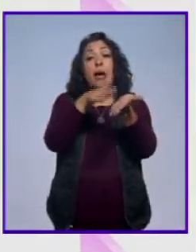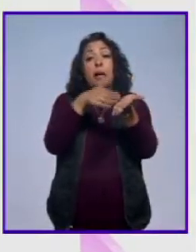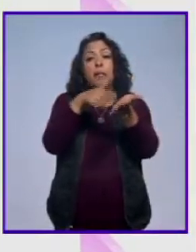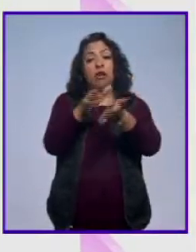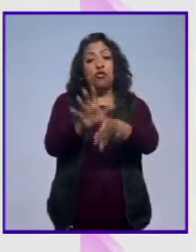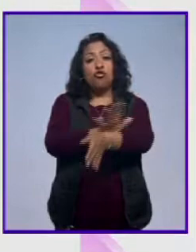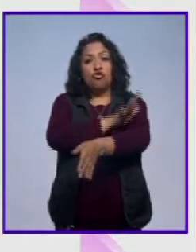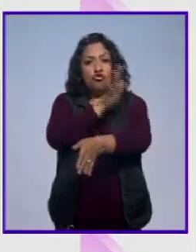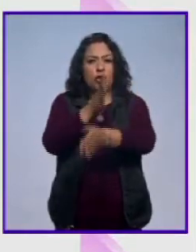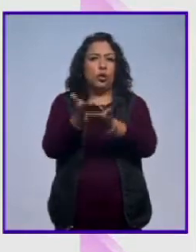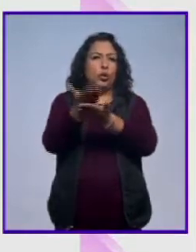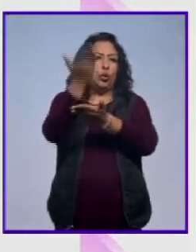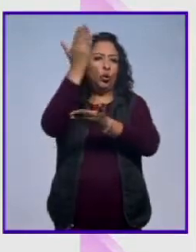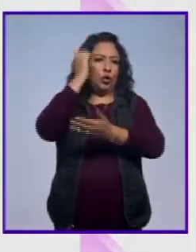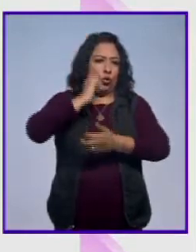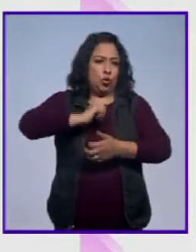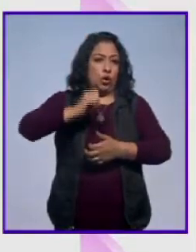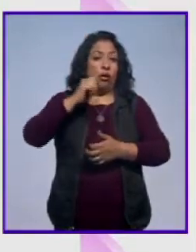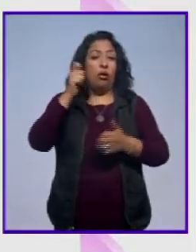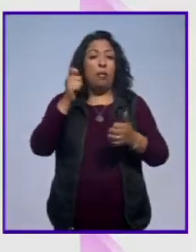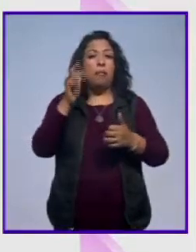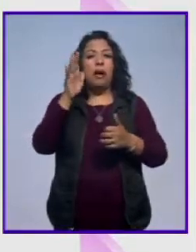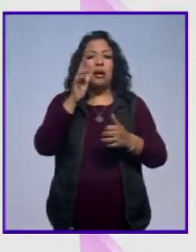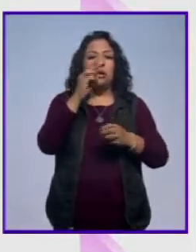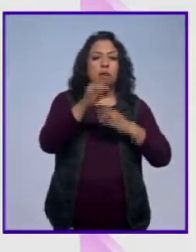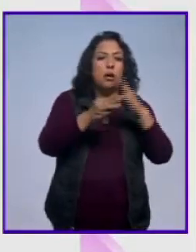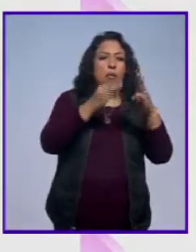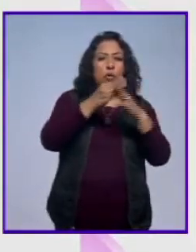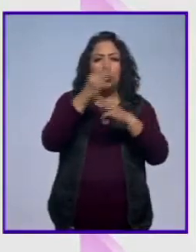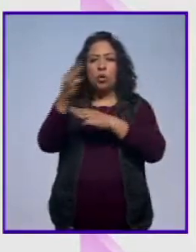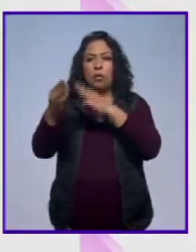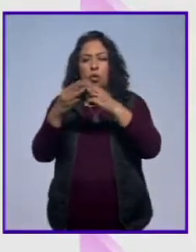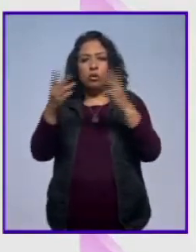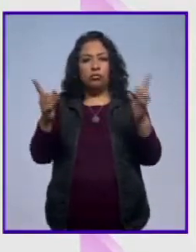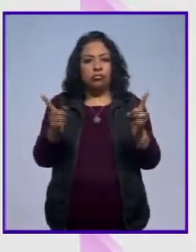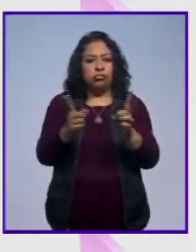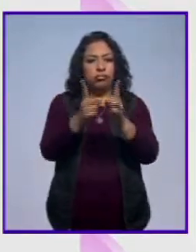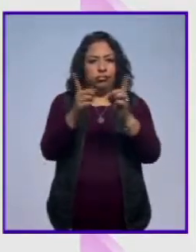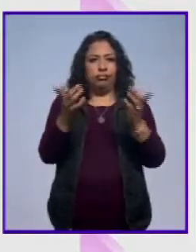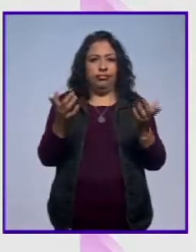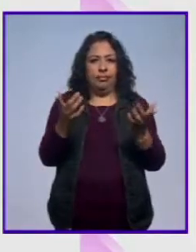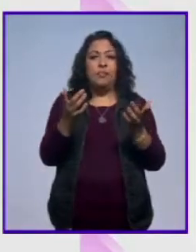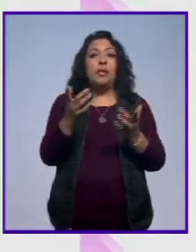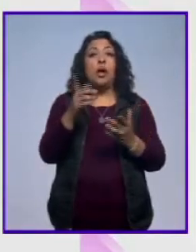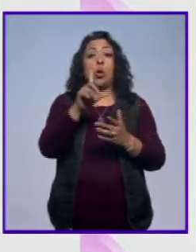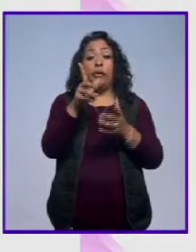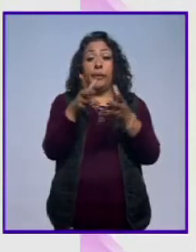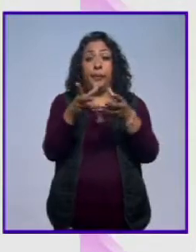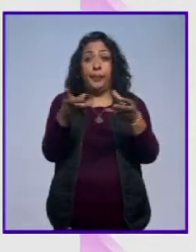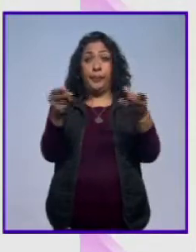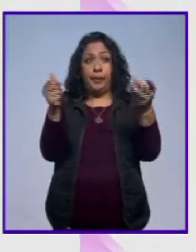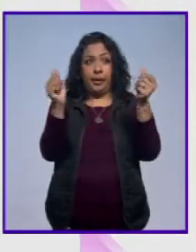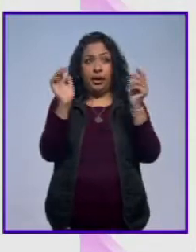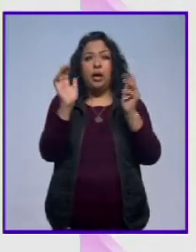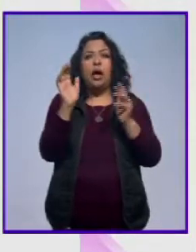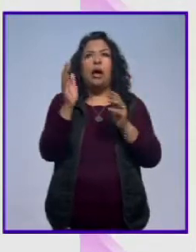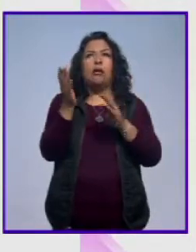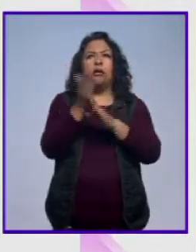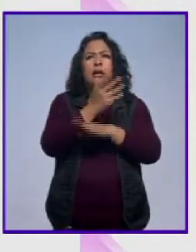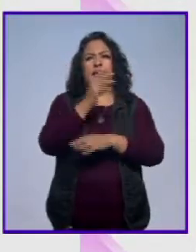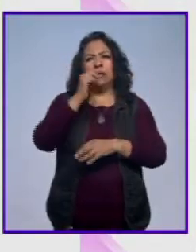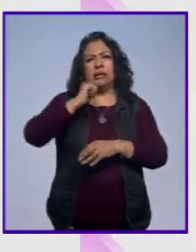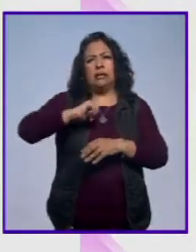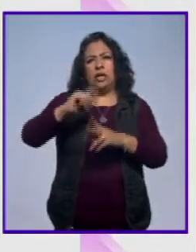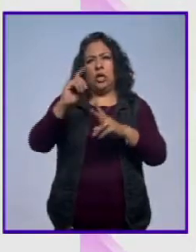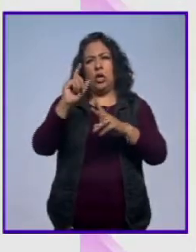energía eléctrica. Entonces, fue un encuentro de mundos, un secreto, digamos, y su desaparición fue a mediados del siglo